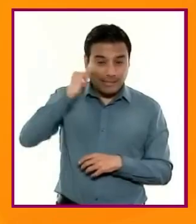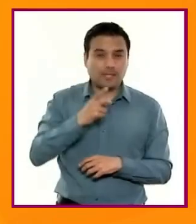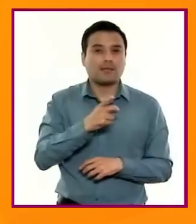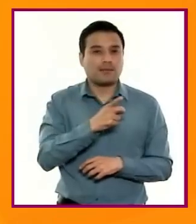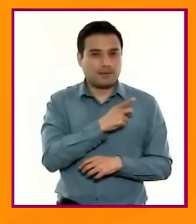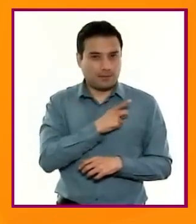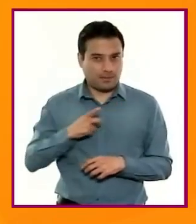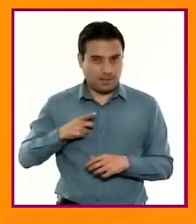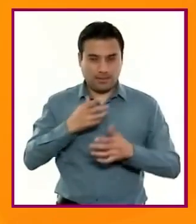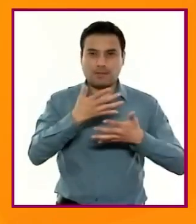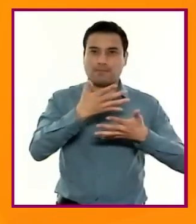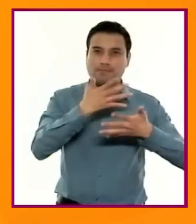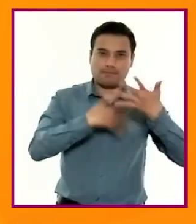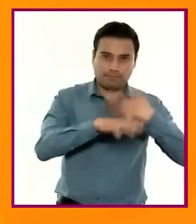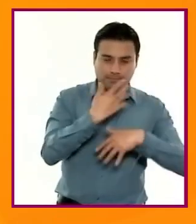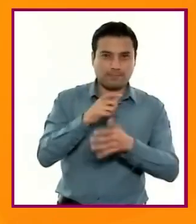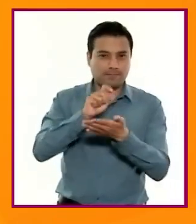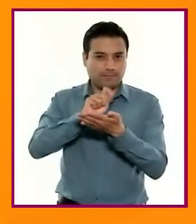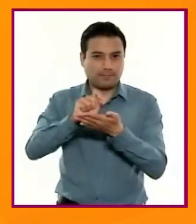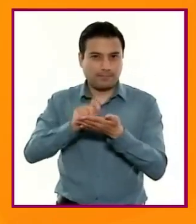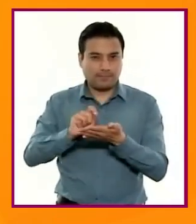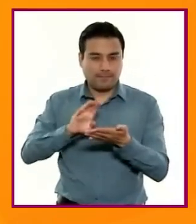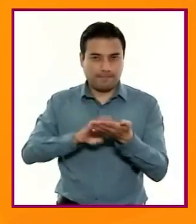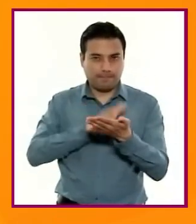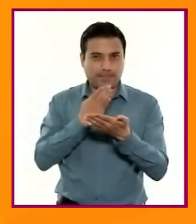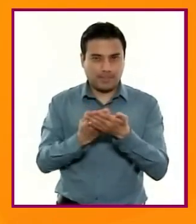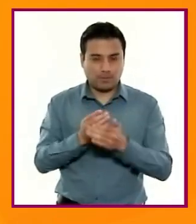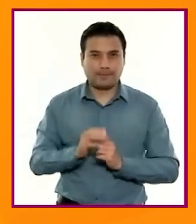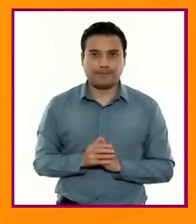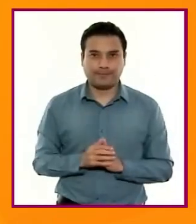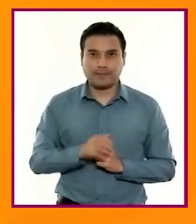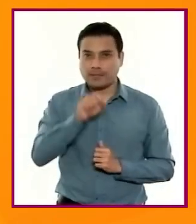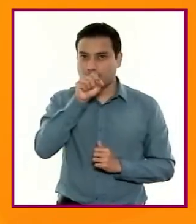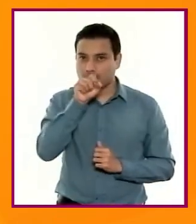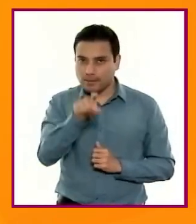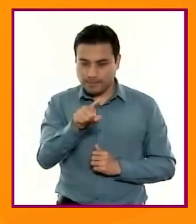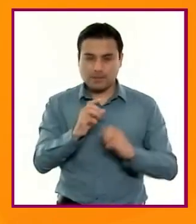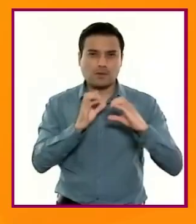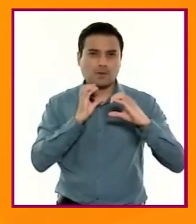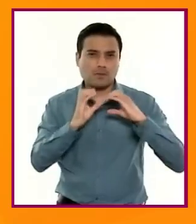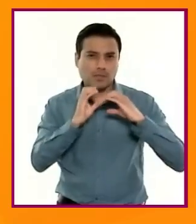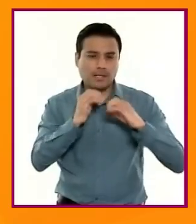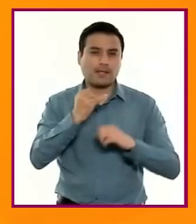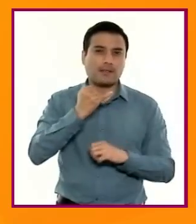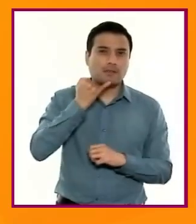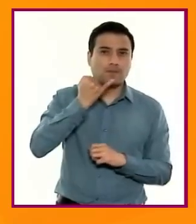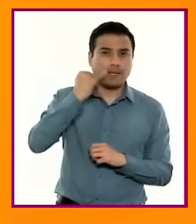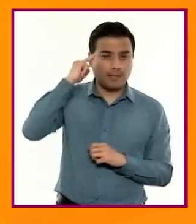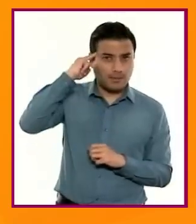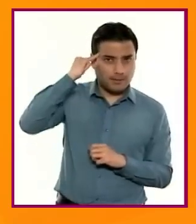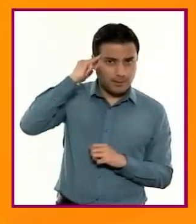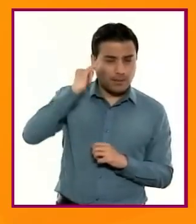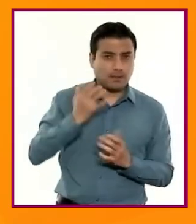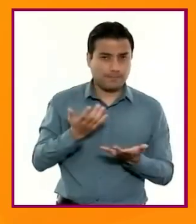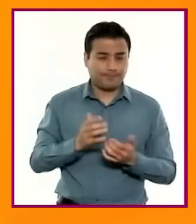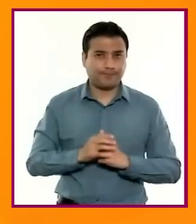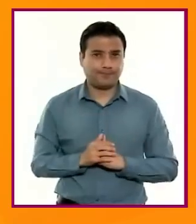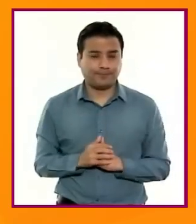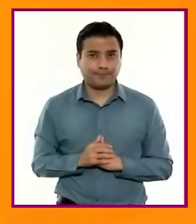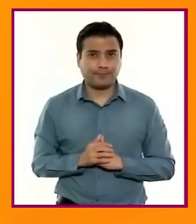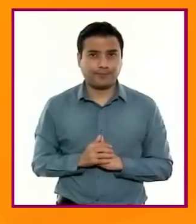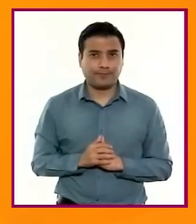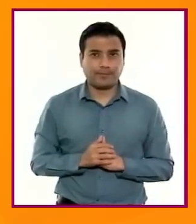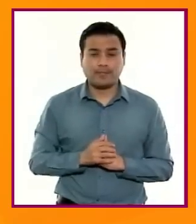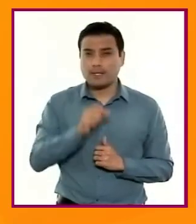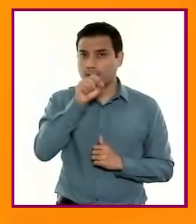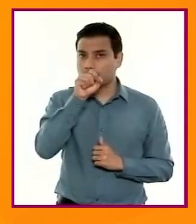y escritas en forma bilingüe, se propicia la escritura comunicativa en lengua indígena, en los casos en que éste exista, y se contribuye